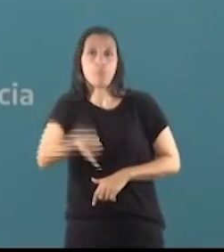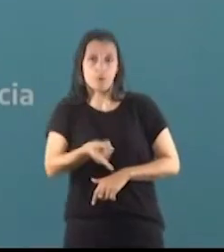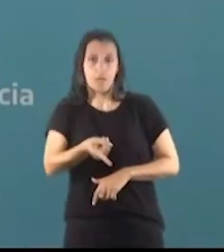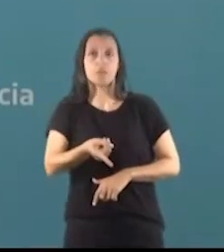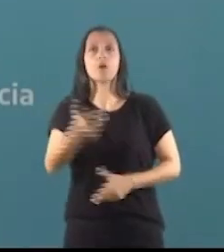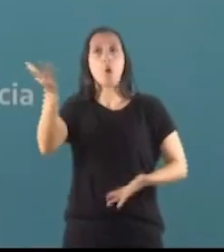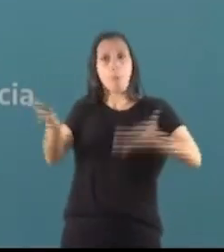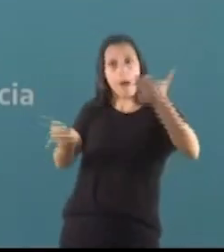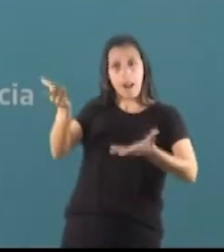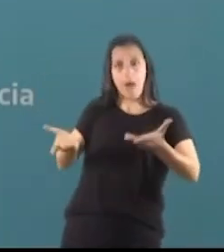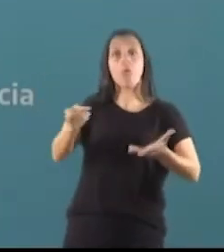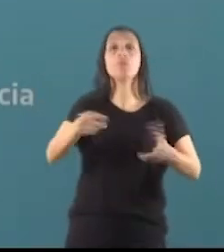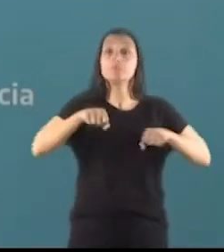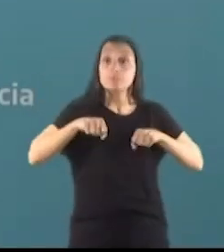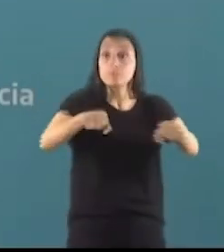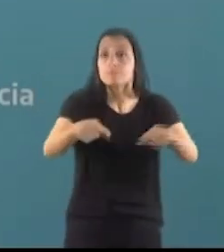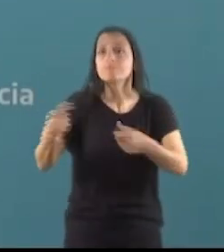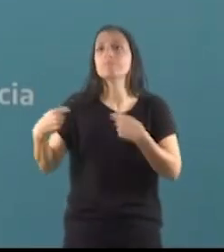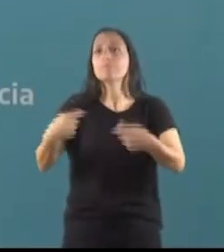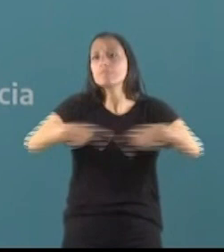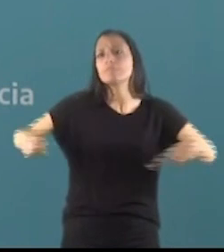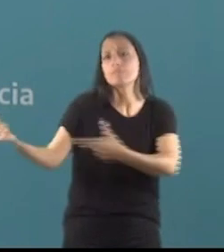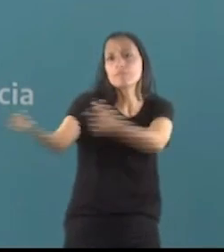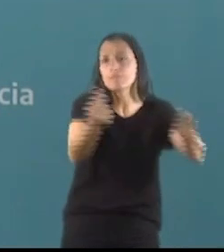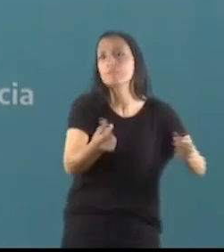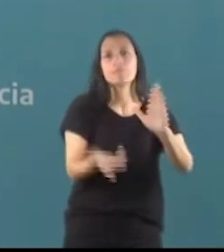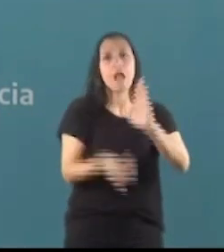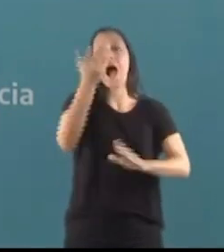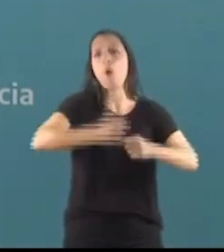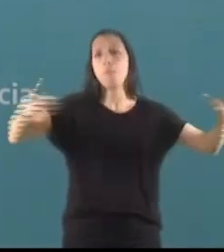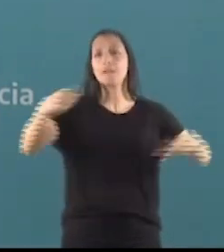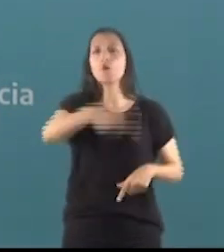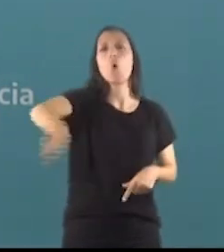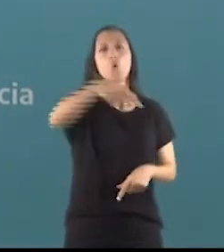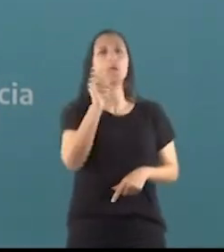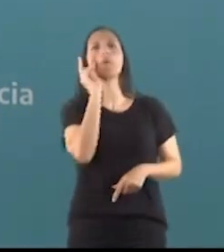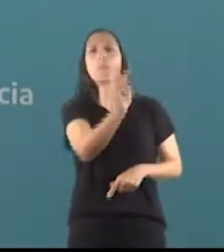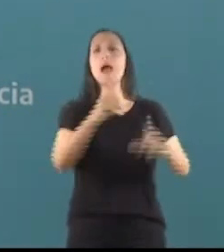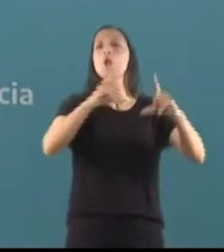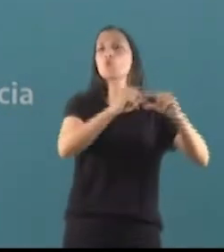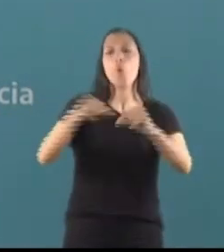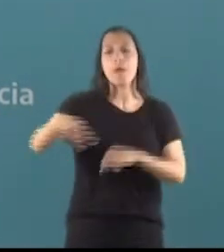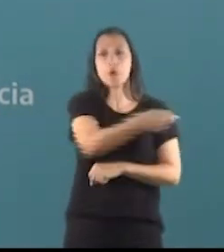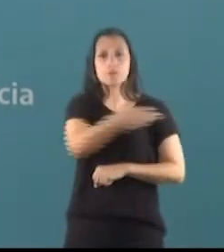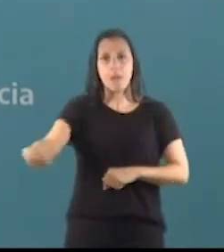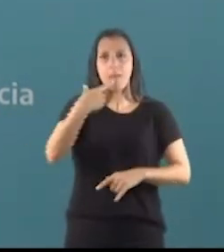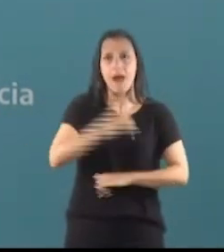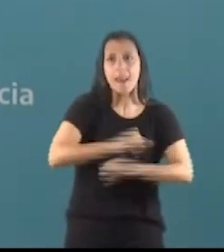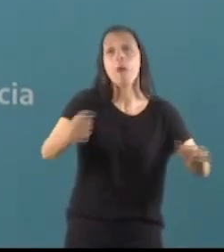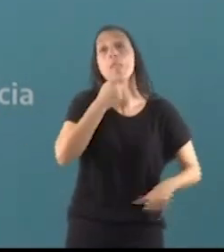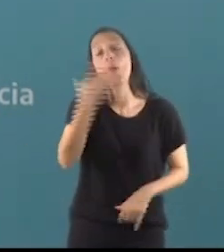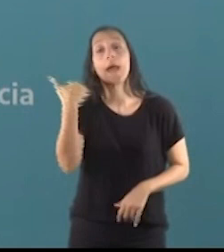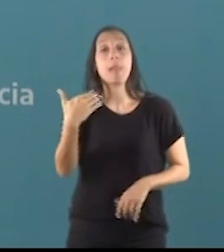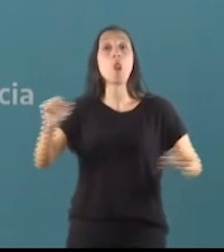El consumo en los supermercados subió 3.8 interanual. Ustedes vieron números que se reflejaron esta semana, como por ejemplo que mayo